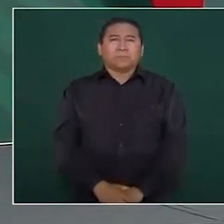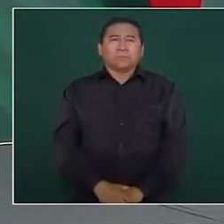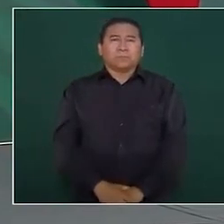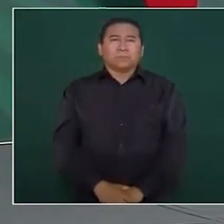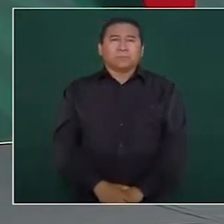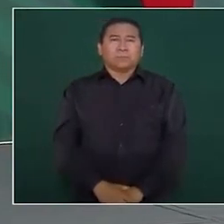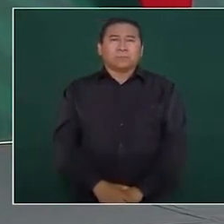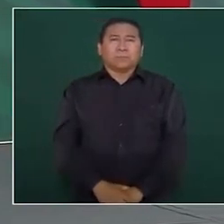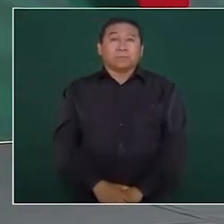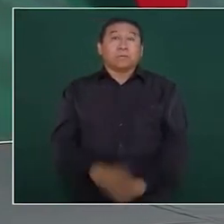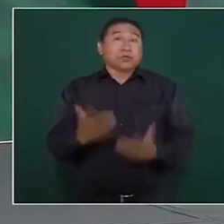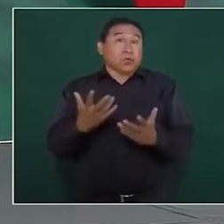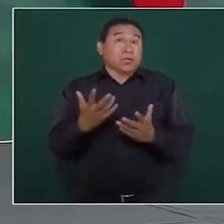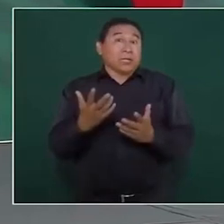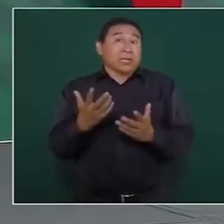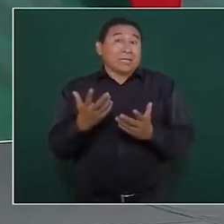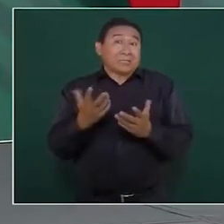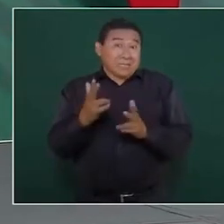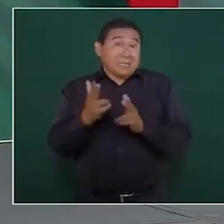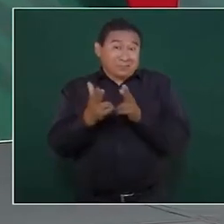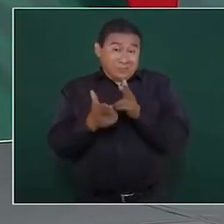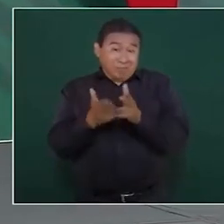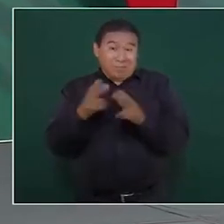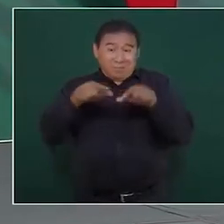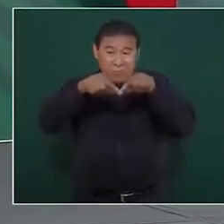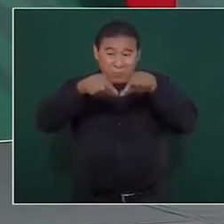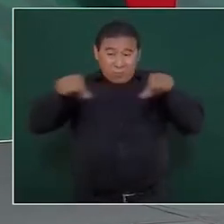son las vías del tren